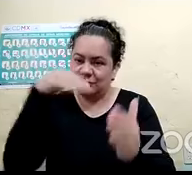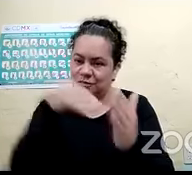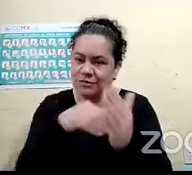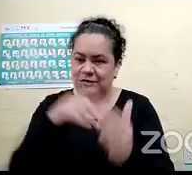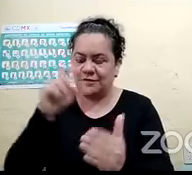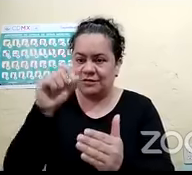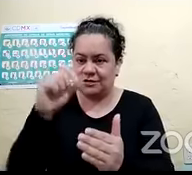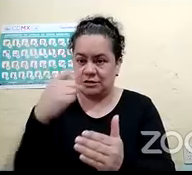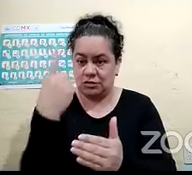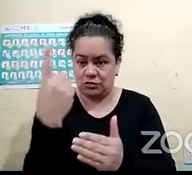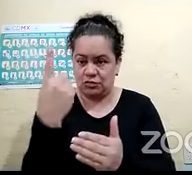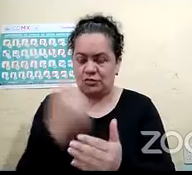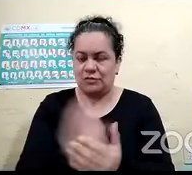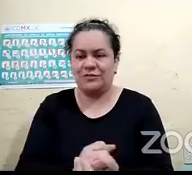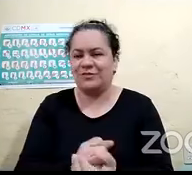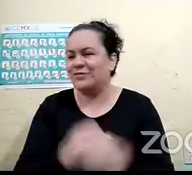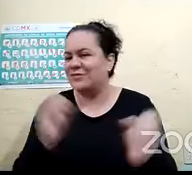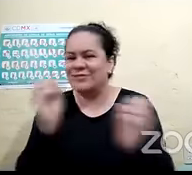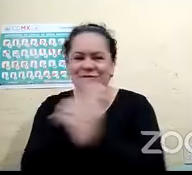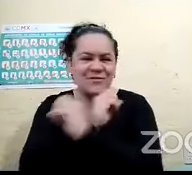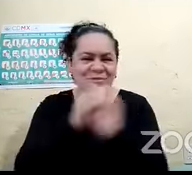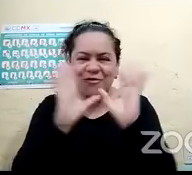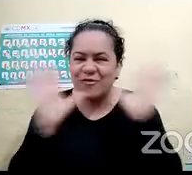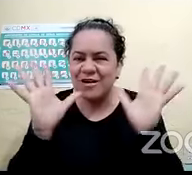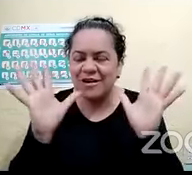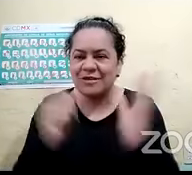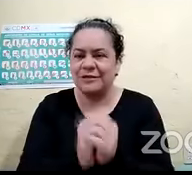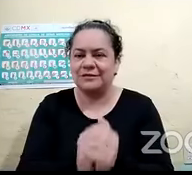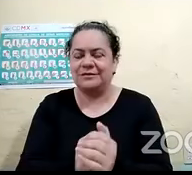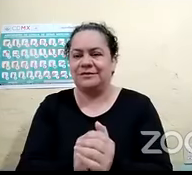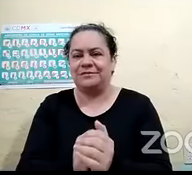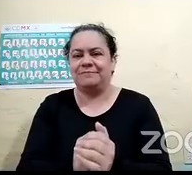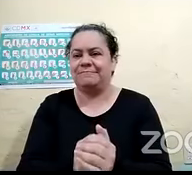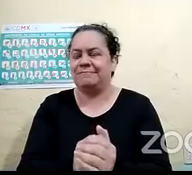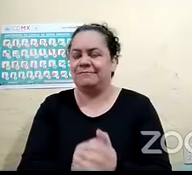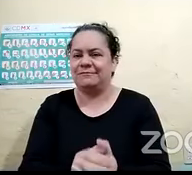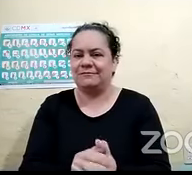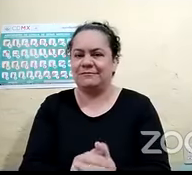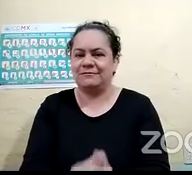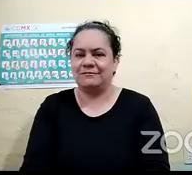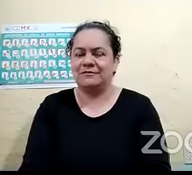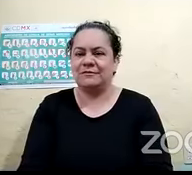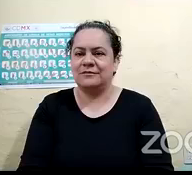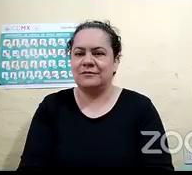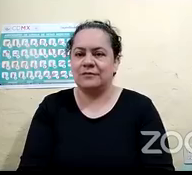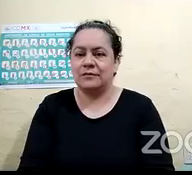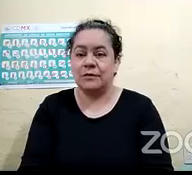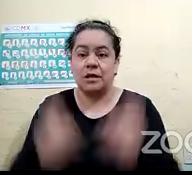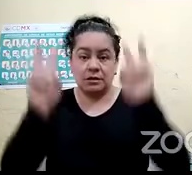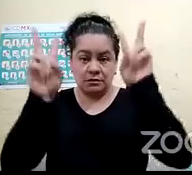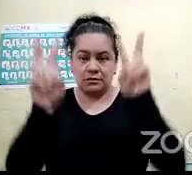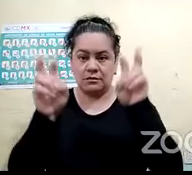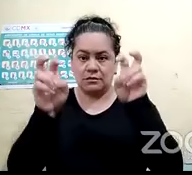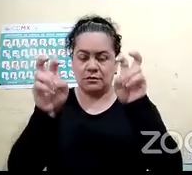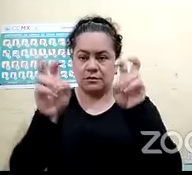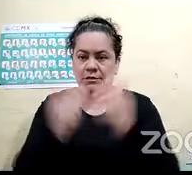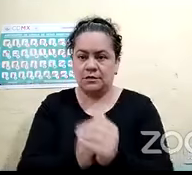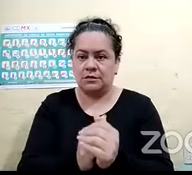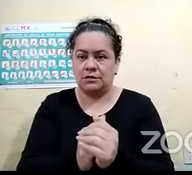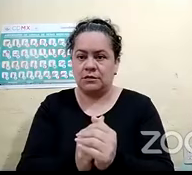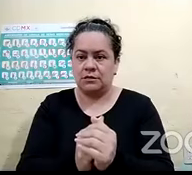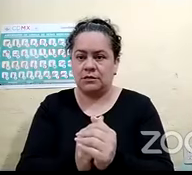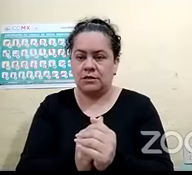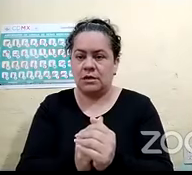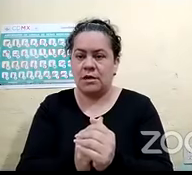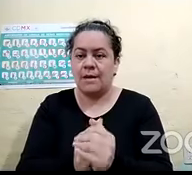que, wow, no se lo pueden perder. Está súper padrísimo. El título que le hemos dado a este programa es el papel del braille